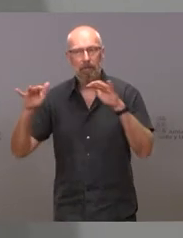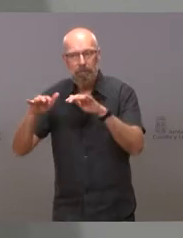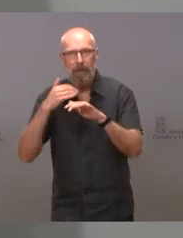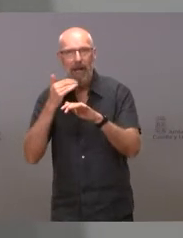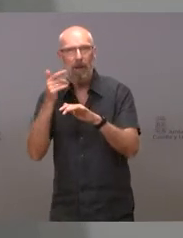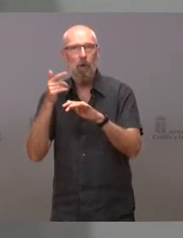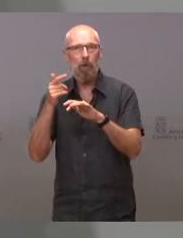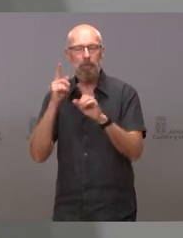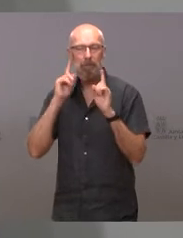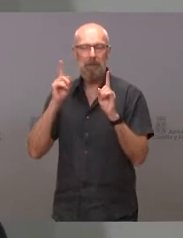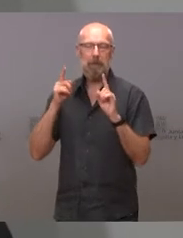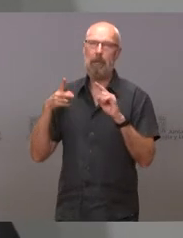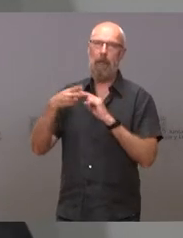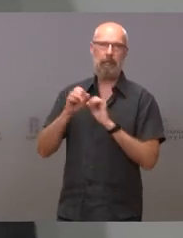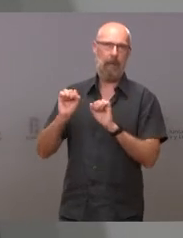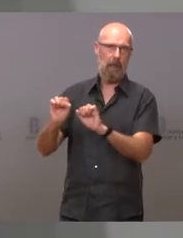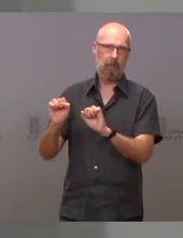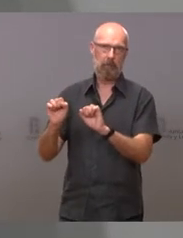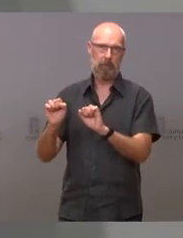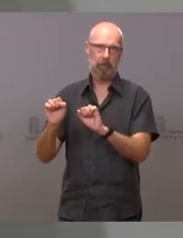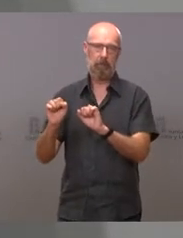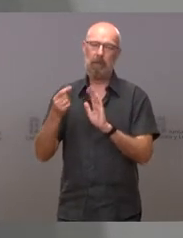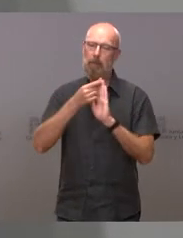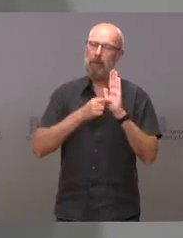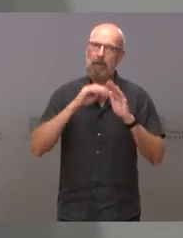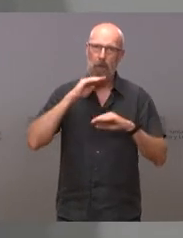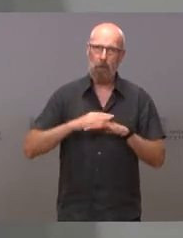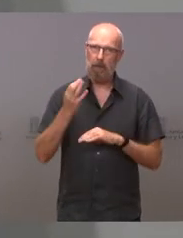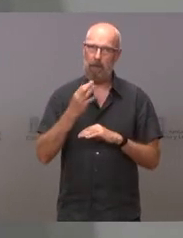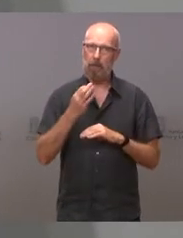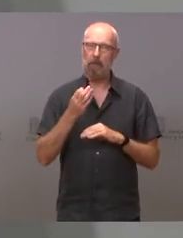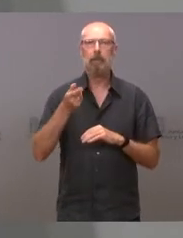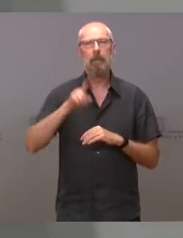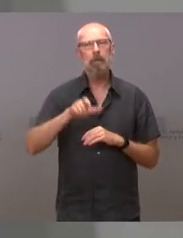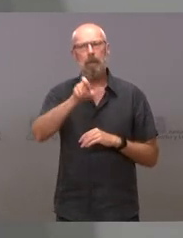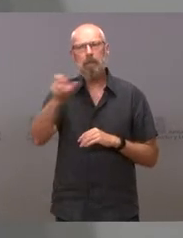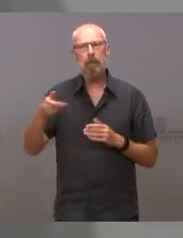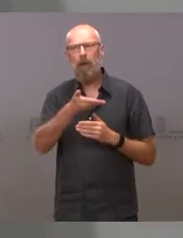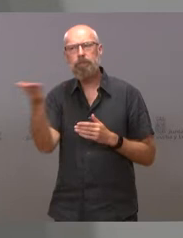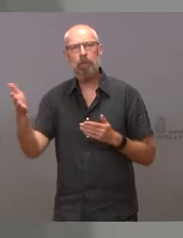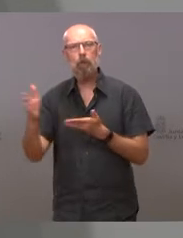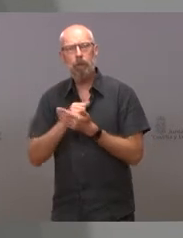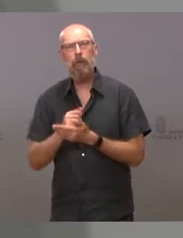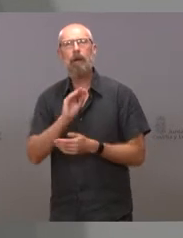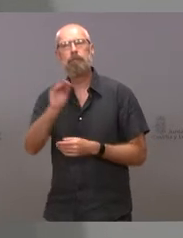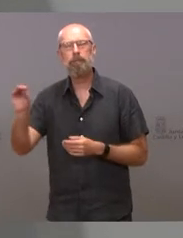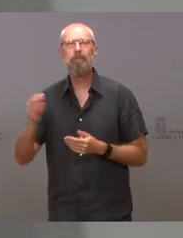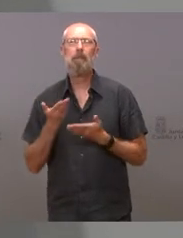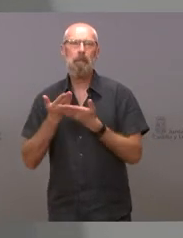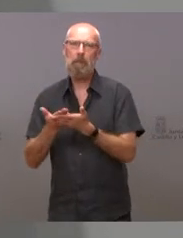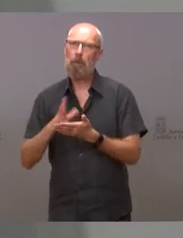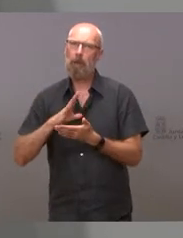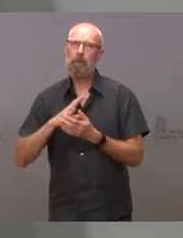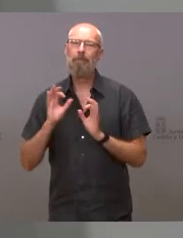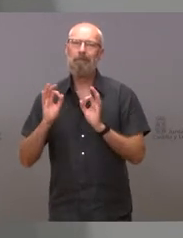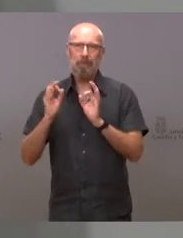incumplimiento de las medidas que están en vigor. Y pedir también a todos nuestros ciudadanos, especialmente a los más